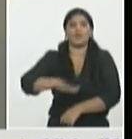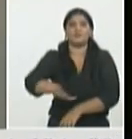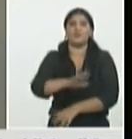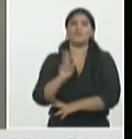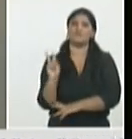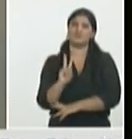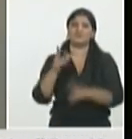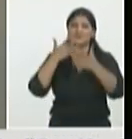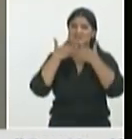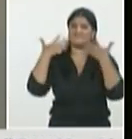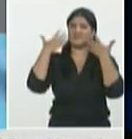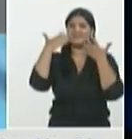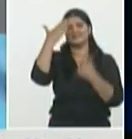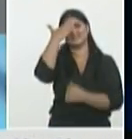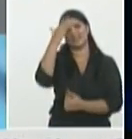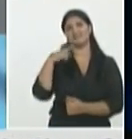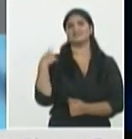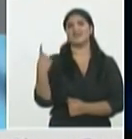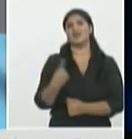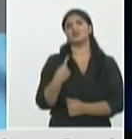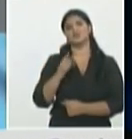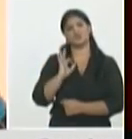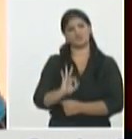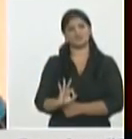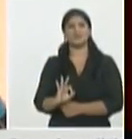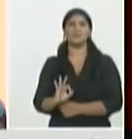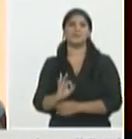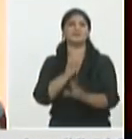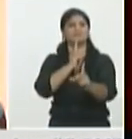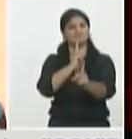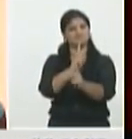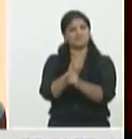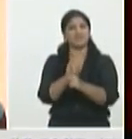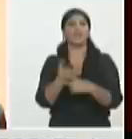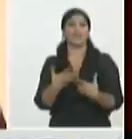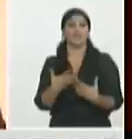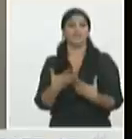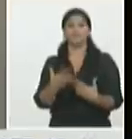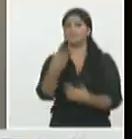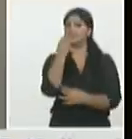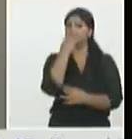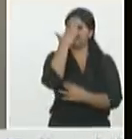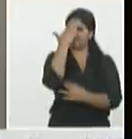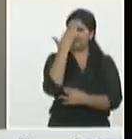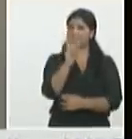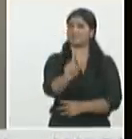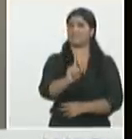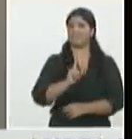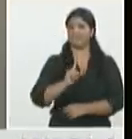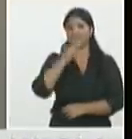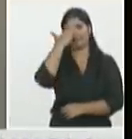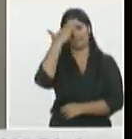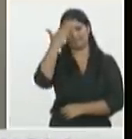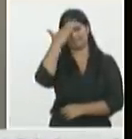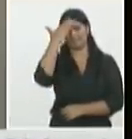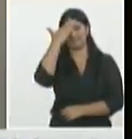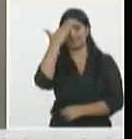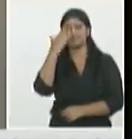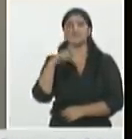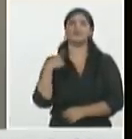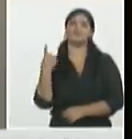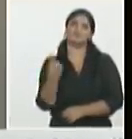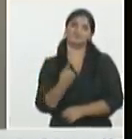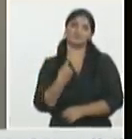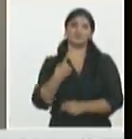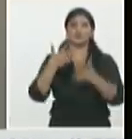están muy agradecidos nos reconocen el trabajo diario diario vienen a nosotros dándonos las gracias y muy agradecidos